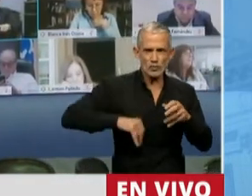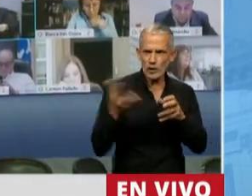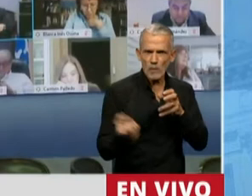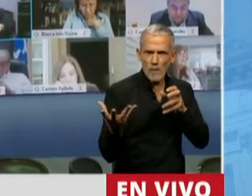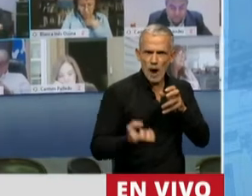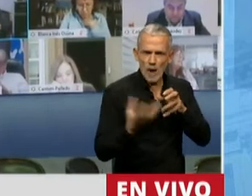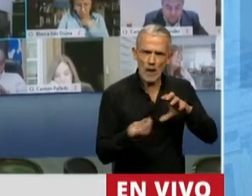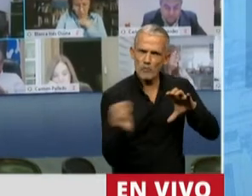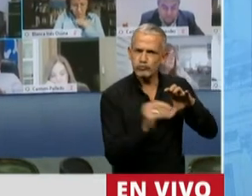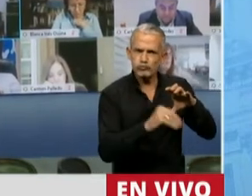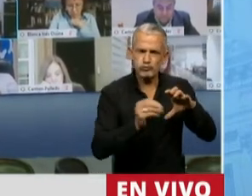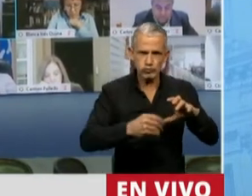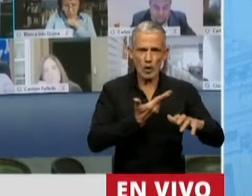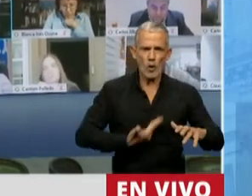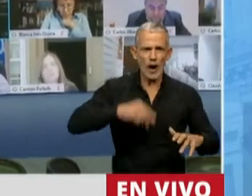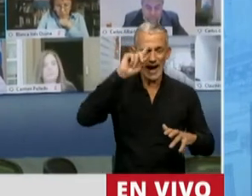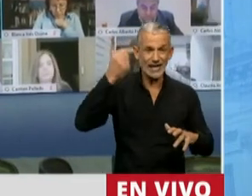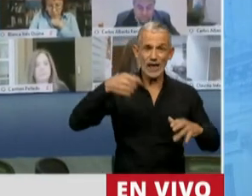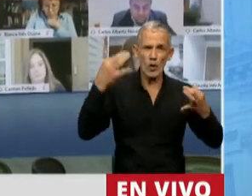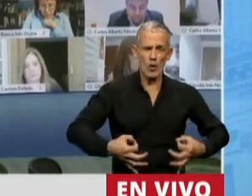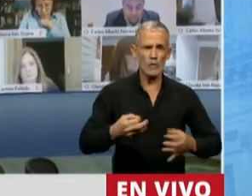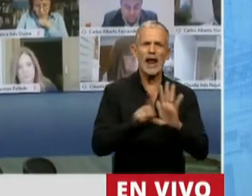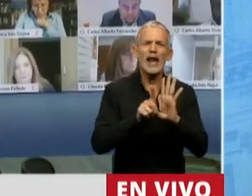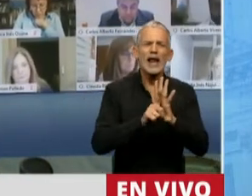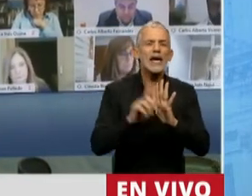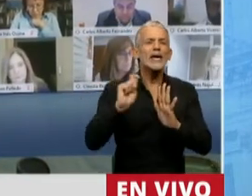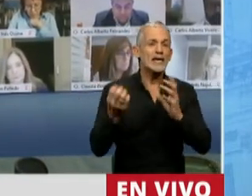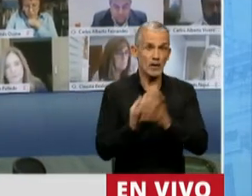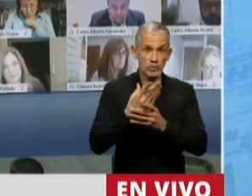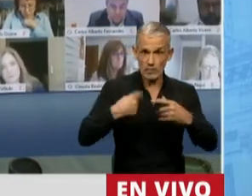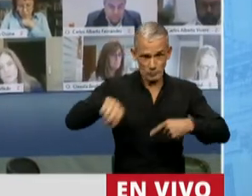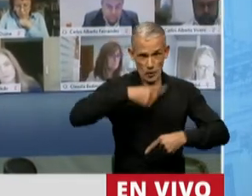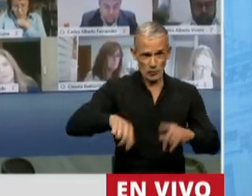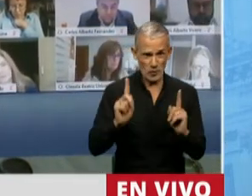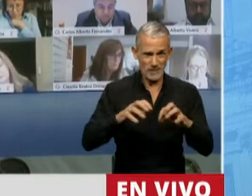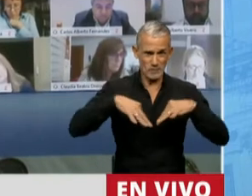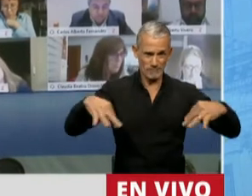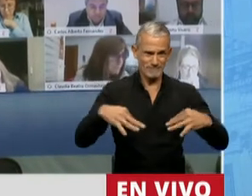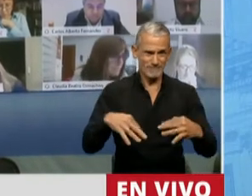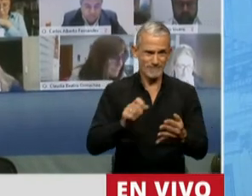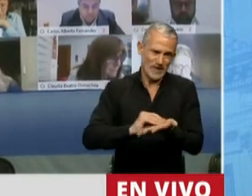ley, cumpliendo lo que dice el Estado y lo que disponemos la ley, los que hacemos la ley somos todos nosotros precisamente.